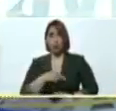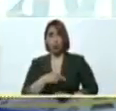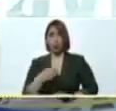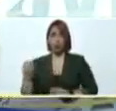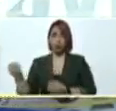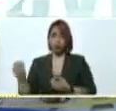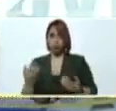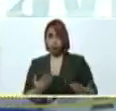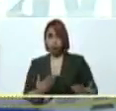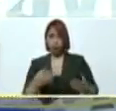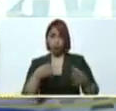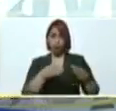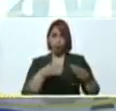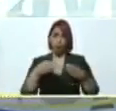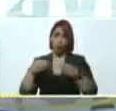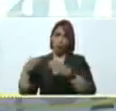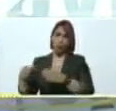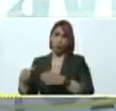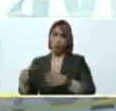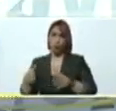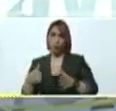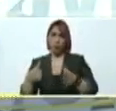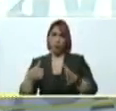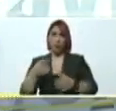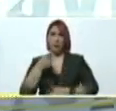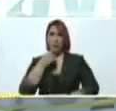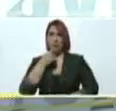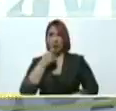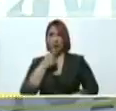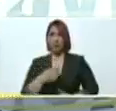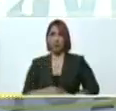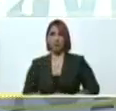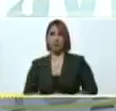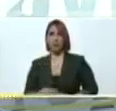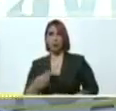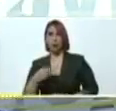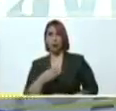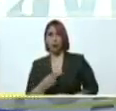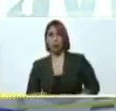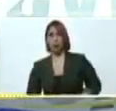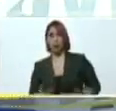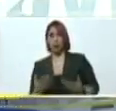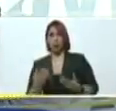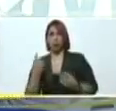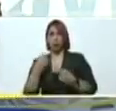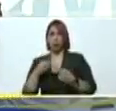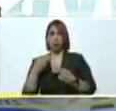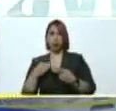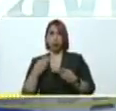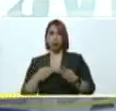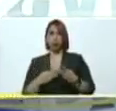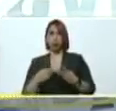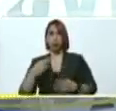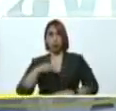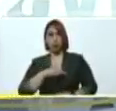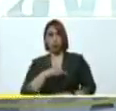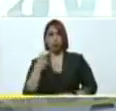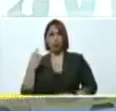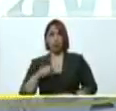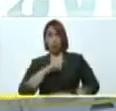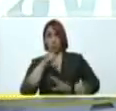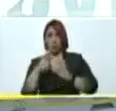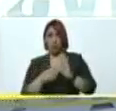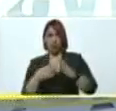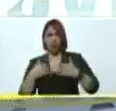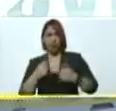equipos bueno por los caminos verdes hemos traído los reactivos y todo y aquí lo tenemos completo ¿para la